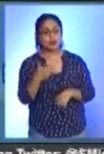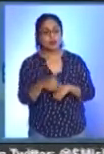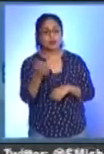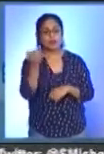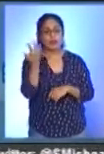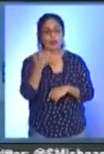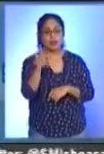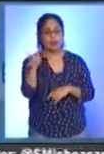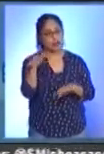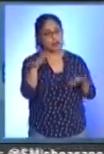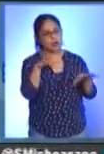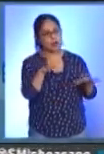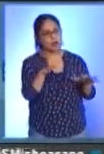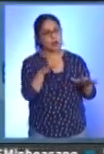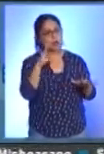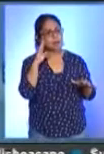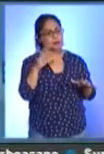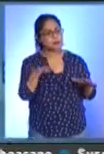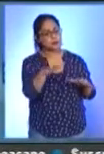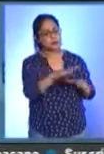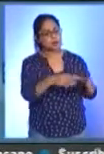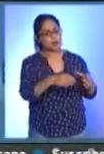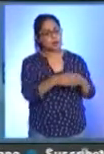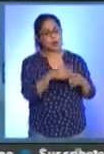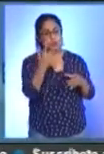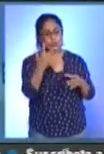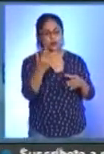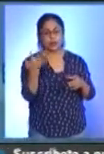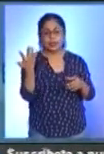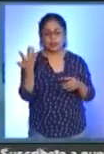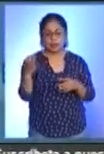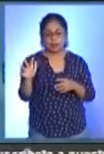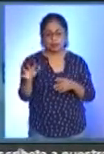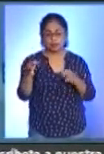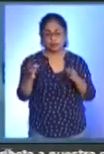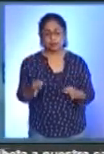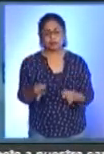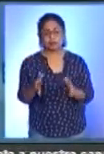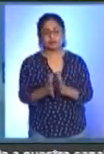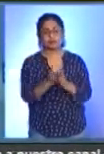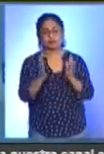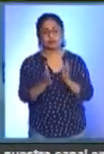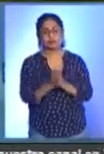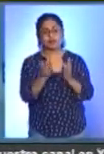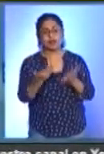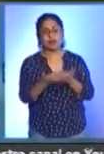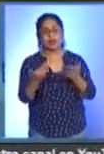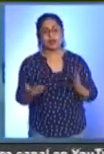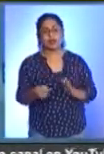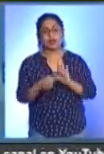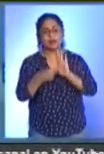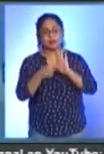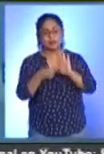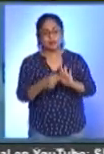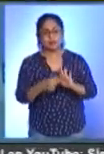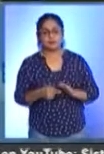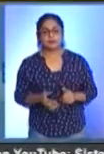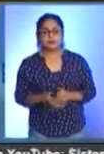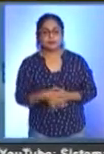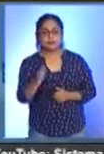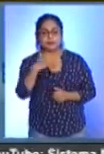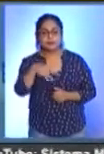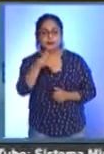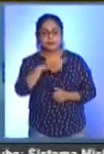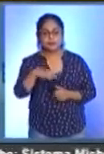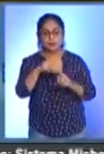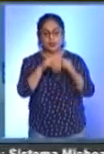para la afición michoacana, pues estará integrado con 8 de los 10 conjuntos de la entidad que participarán en la presente temporada en este sector. Buscarán el